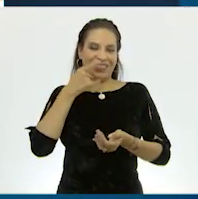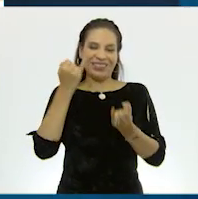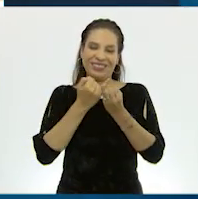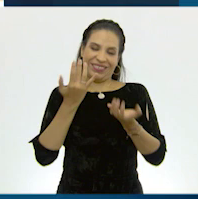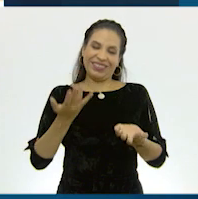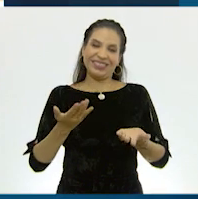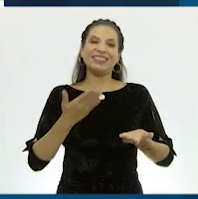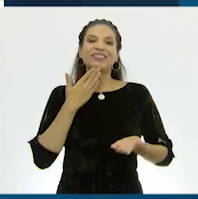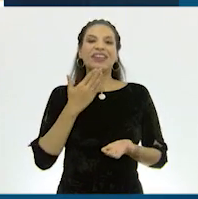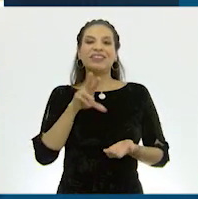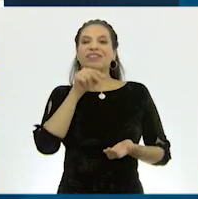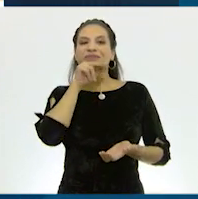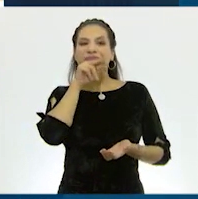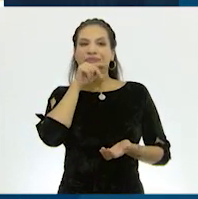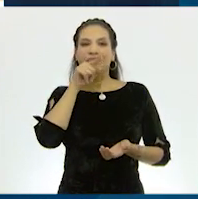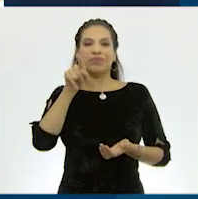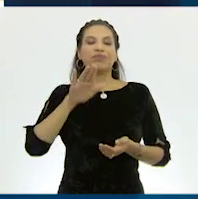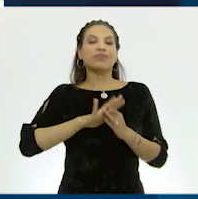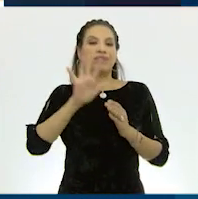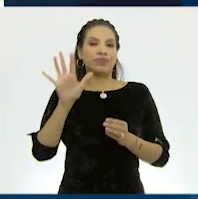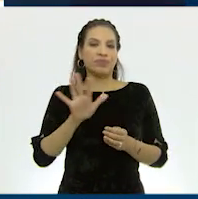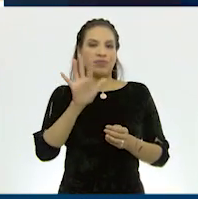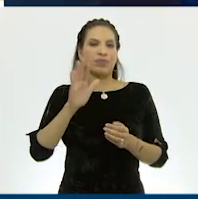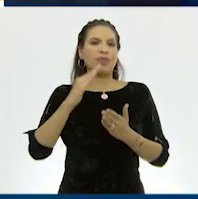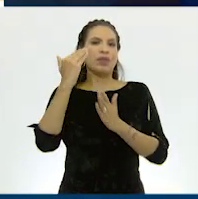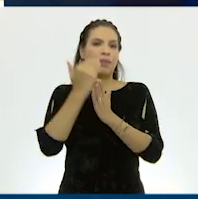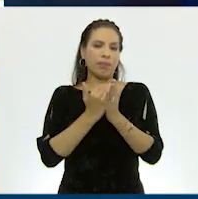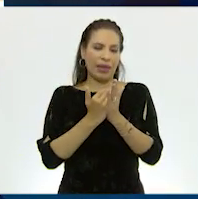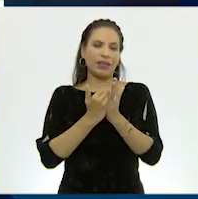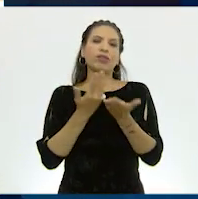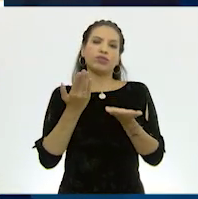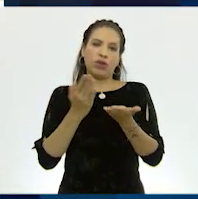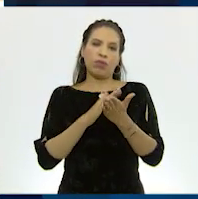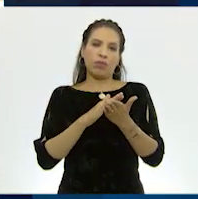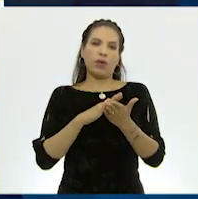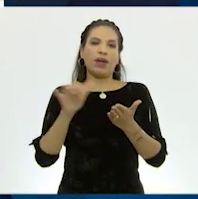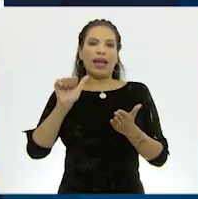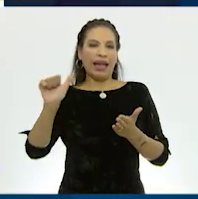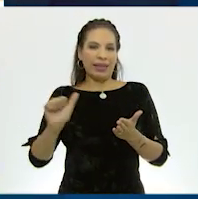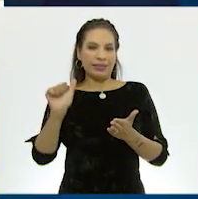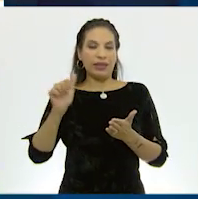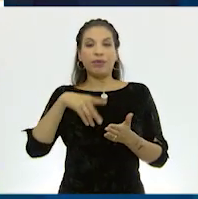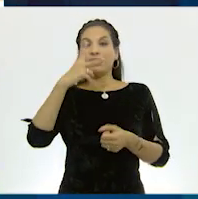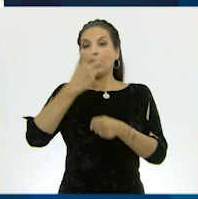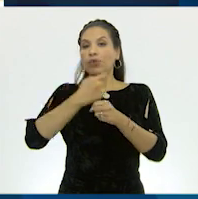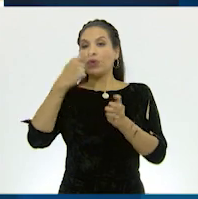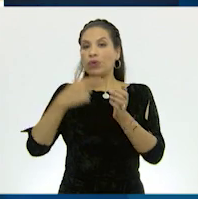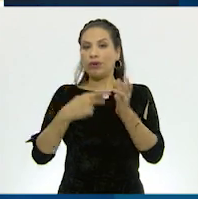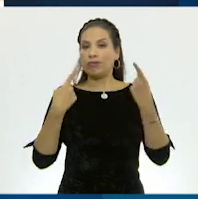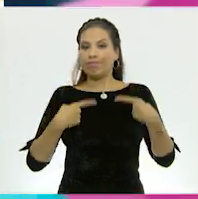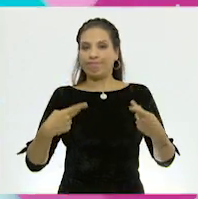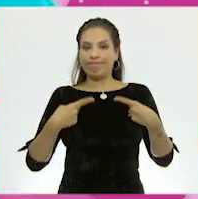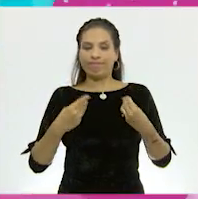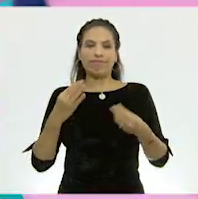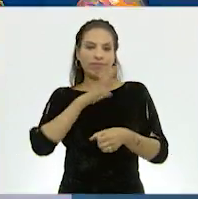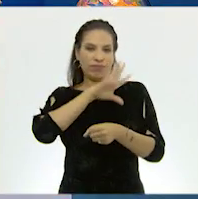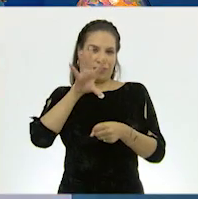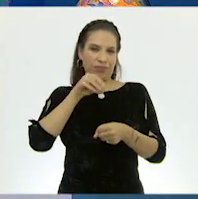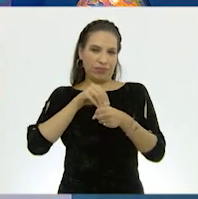gracias, Ale. No se preocupe. Es un continente menos poblado que Asia, pero ocupa el segundo lugar en población total.